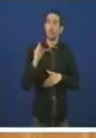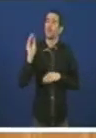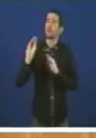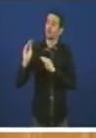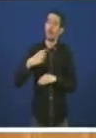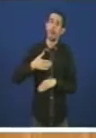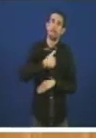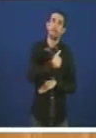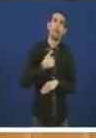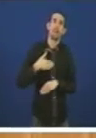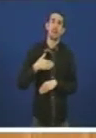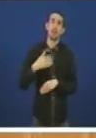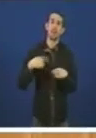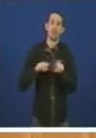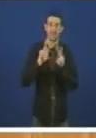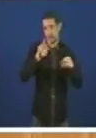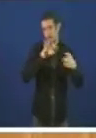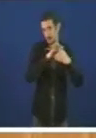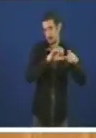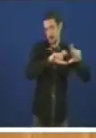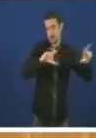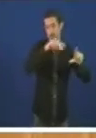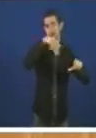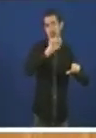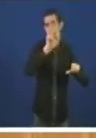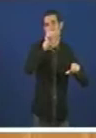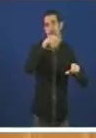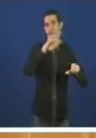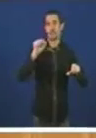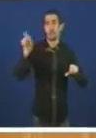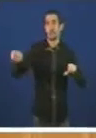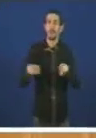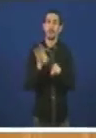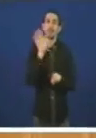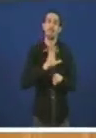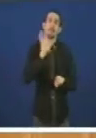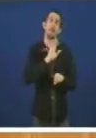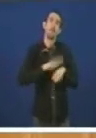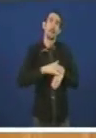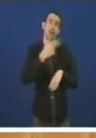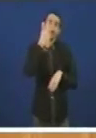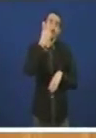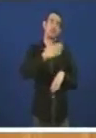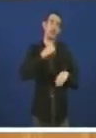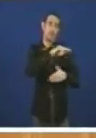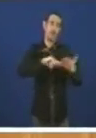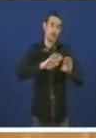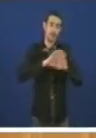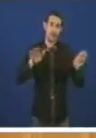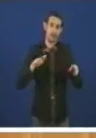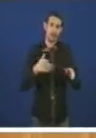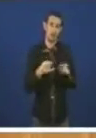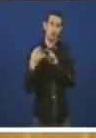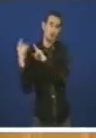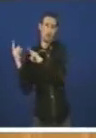respeito de De Navantia De Cavalo de Troia Dos intereses de Galiza Xa empezou a mudar o discurso